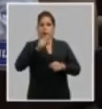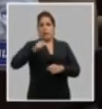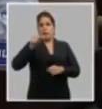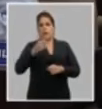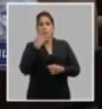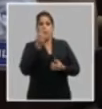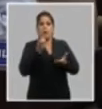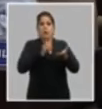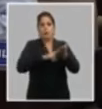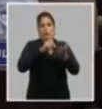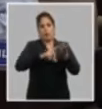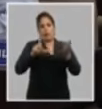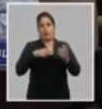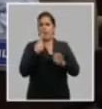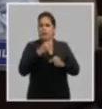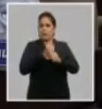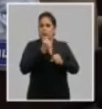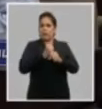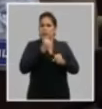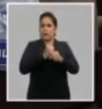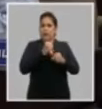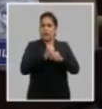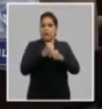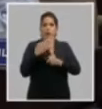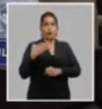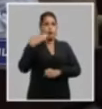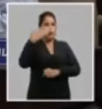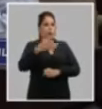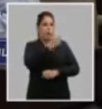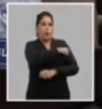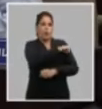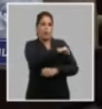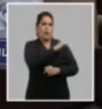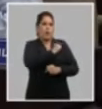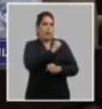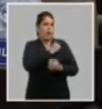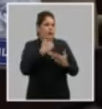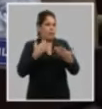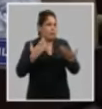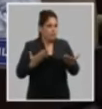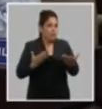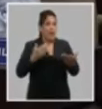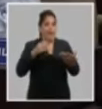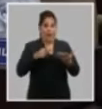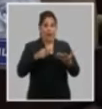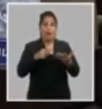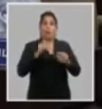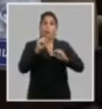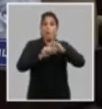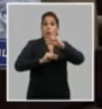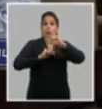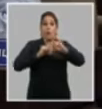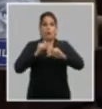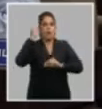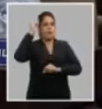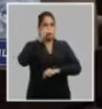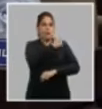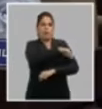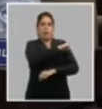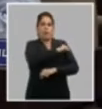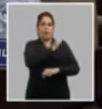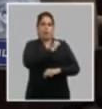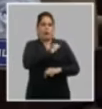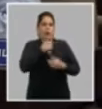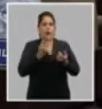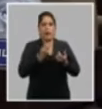personas nosotros tenemos que trabajar con las expectativas del pueblo esas expectativas que se construyen las expectativas por supuesto